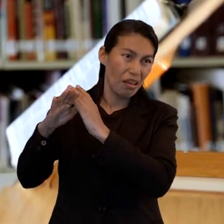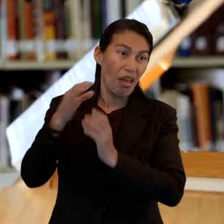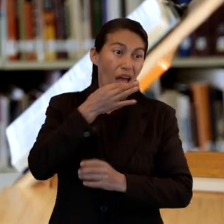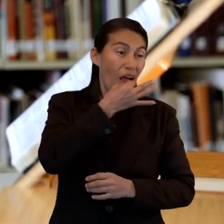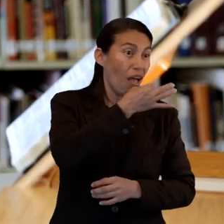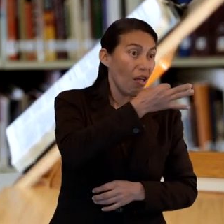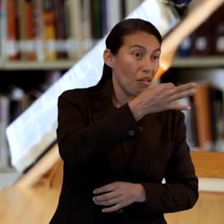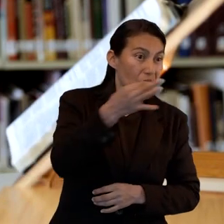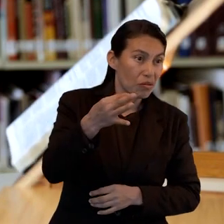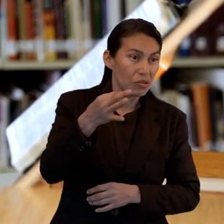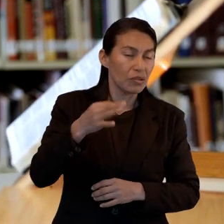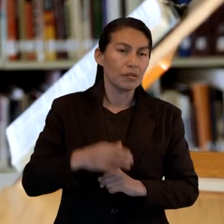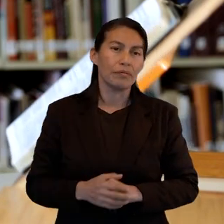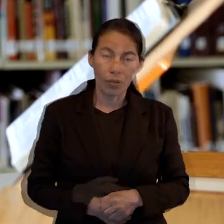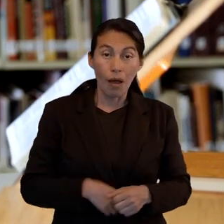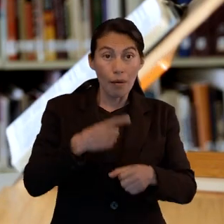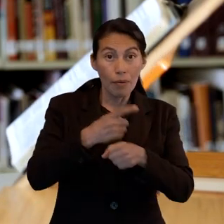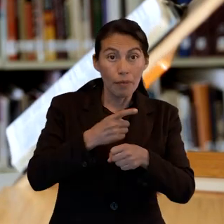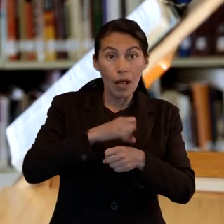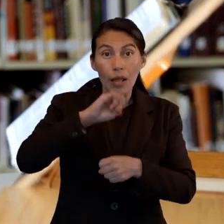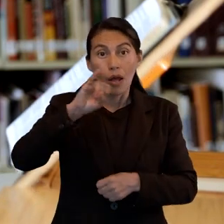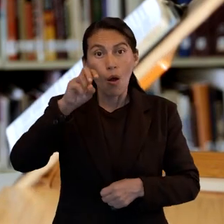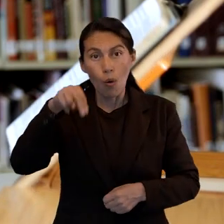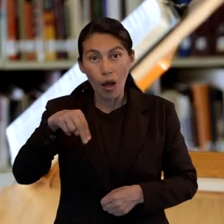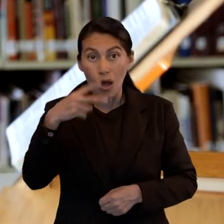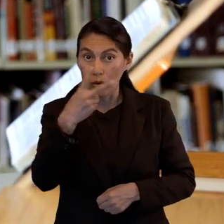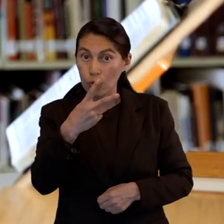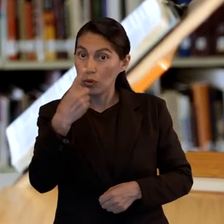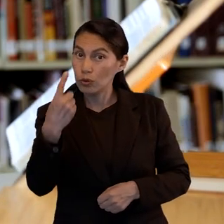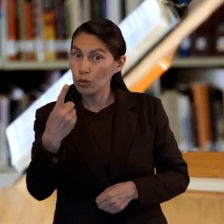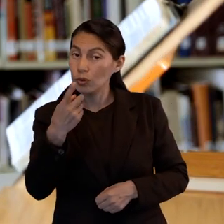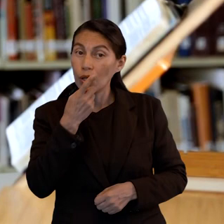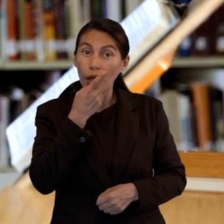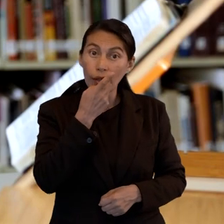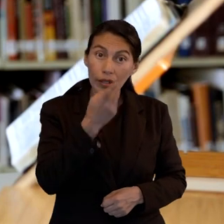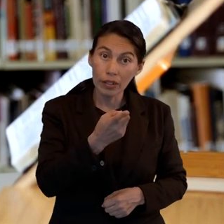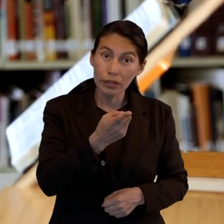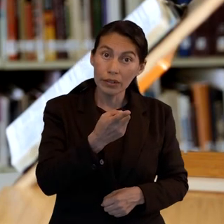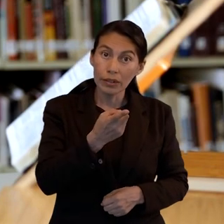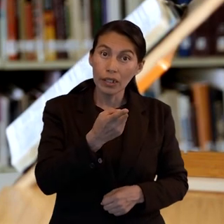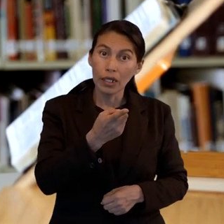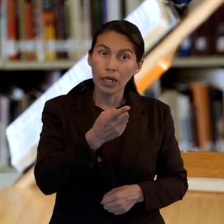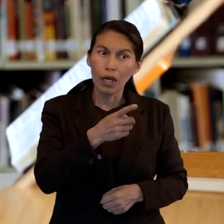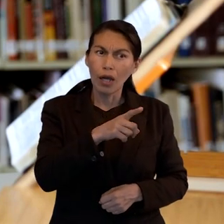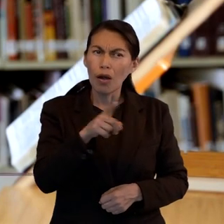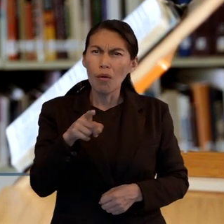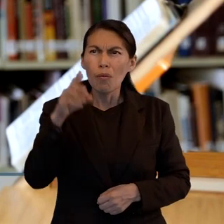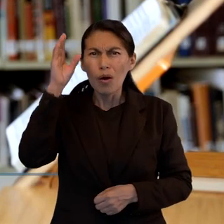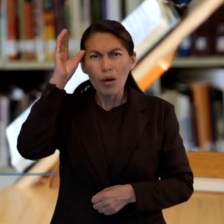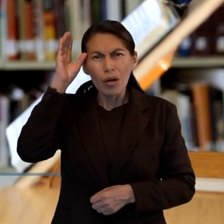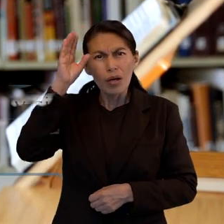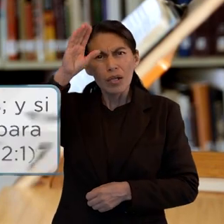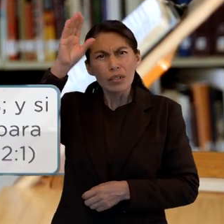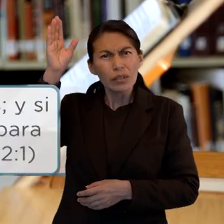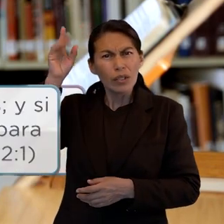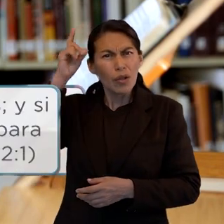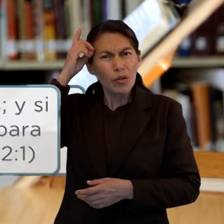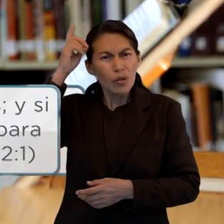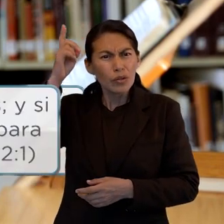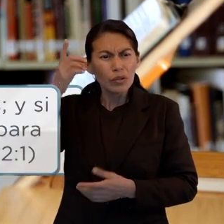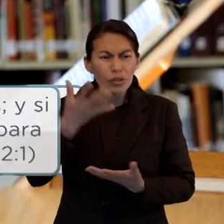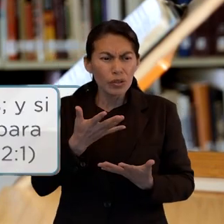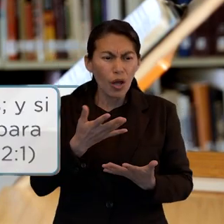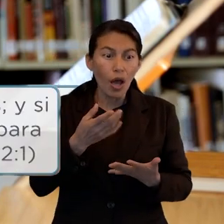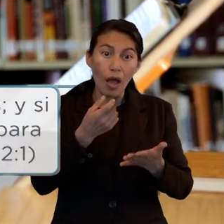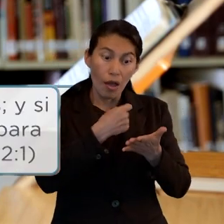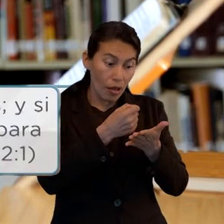en Pima de Juan 2.1 se declara la extraordinaria provisión hecha por el cielo. Estas cosas os escribo